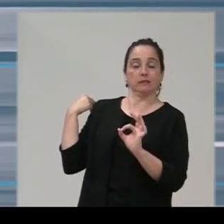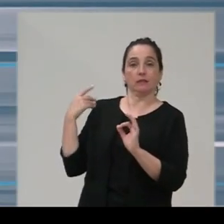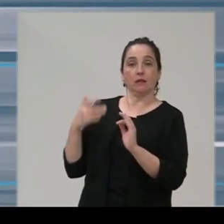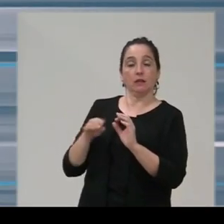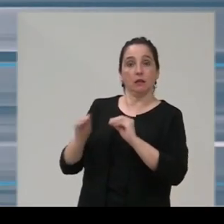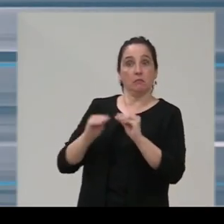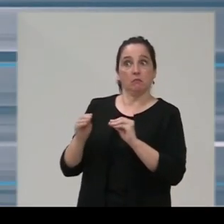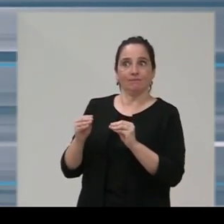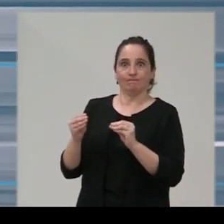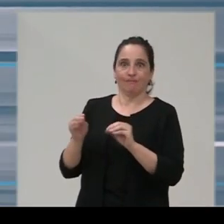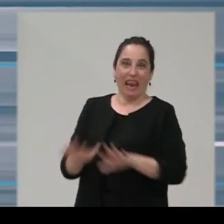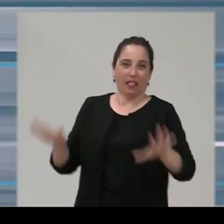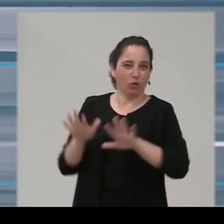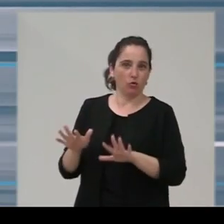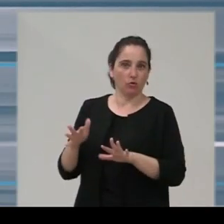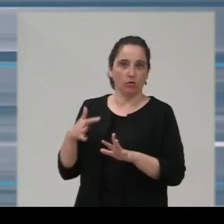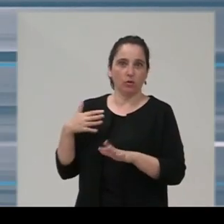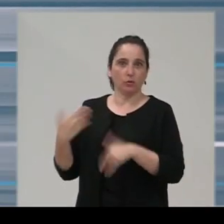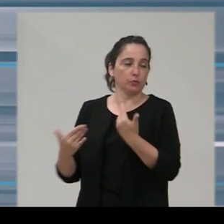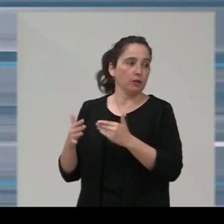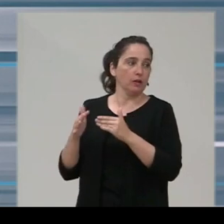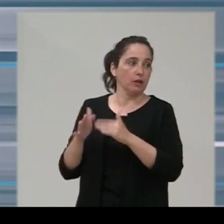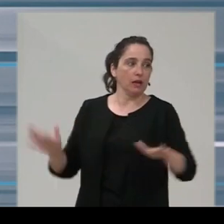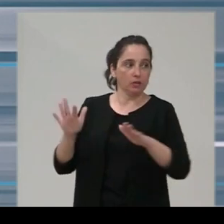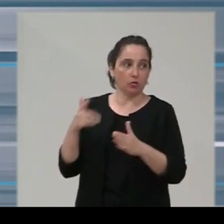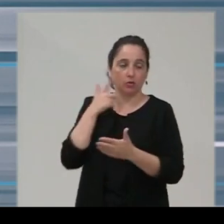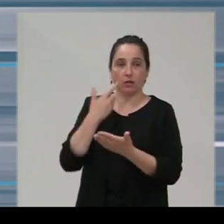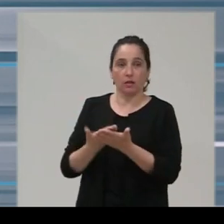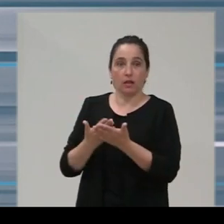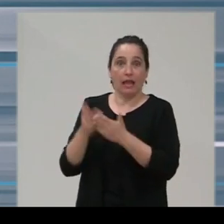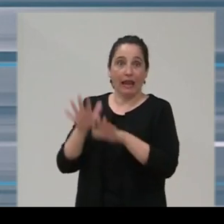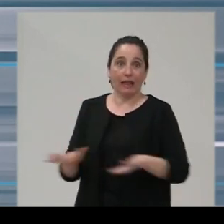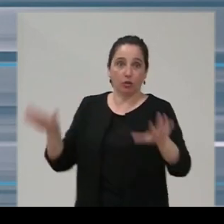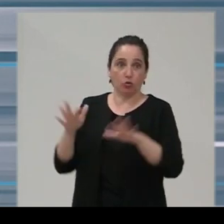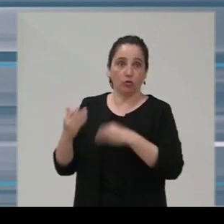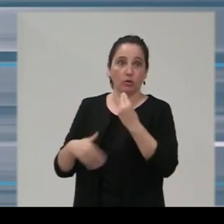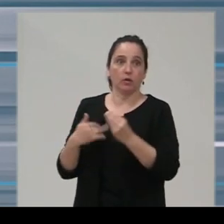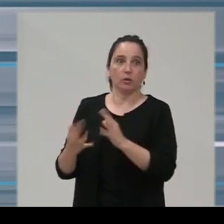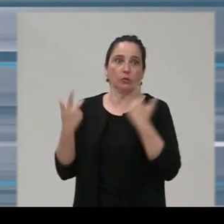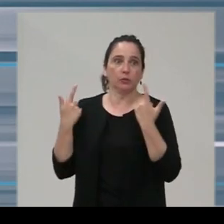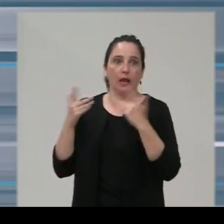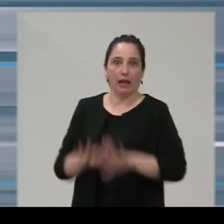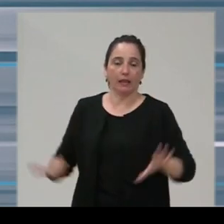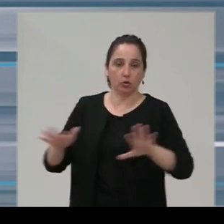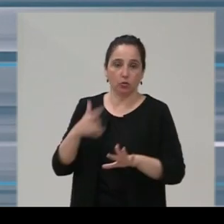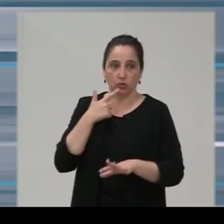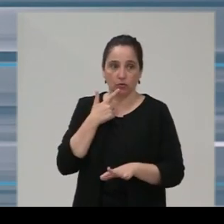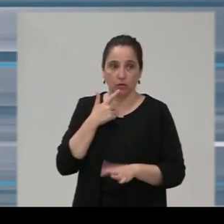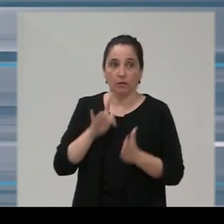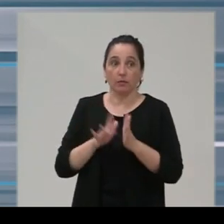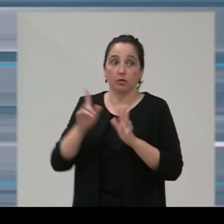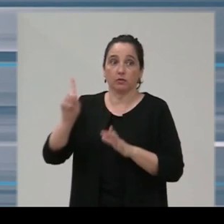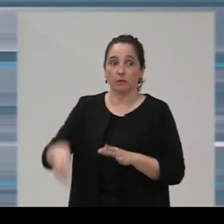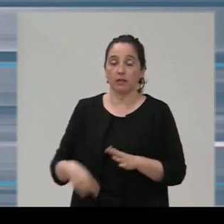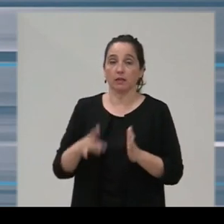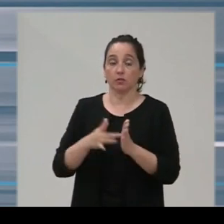ejecución inferior al previsto los datos de las certificaciones así lo lo corroboran pero también es